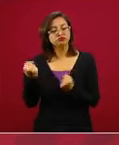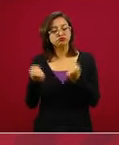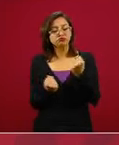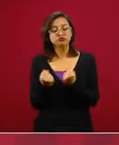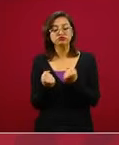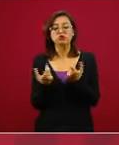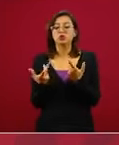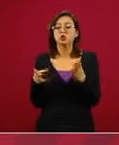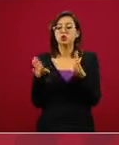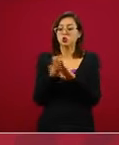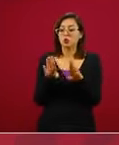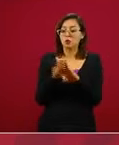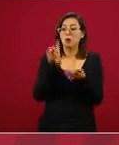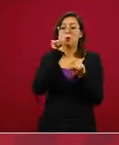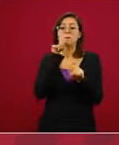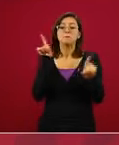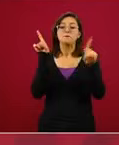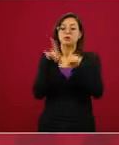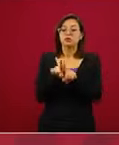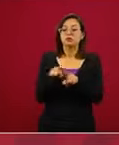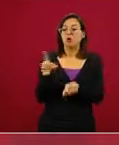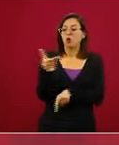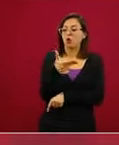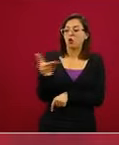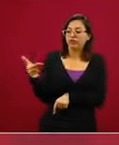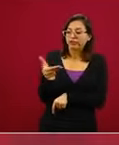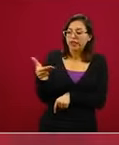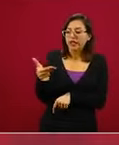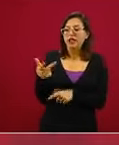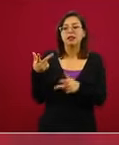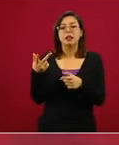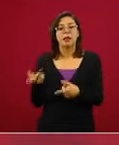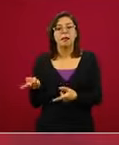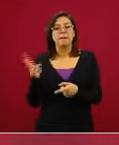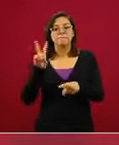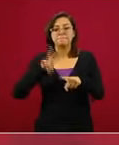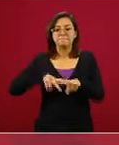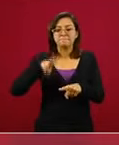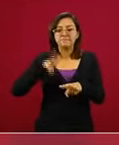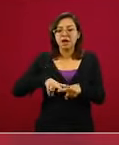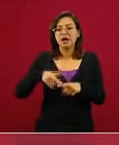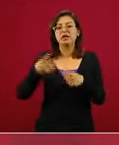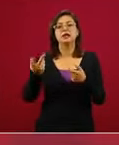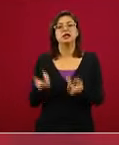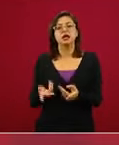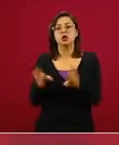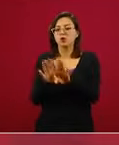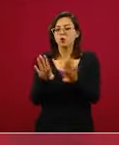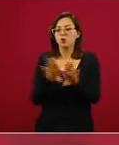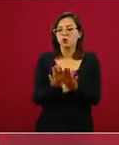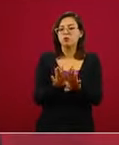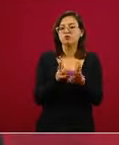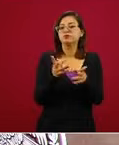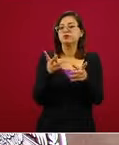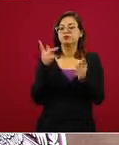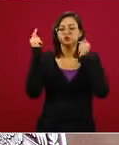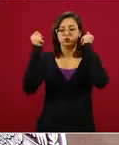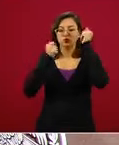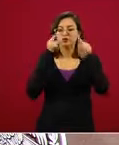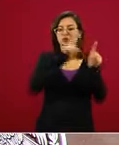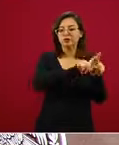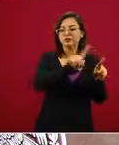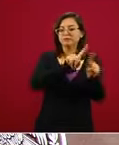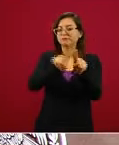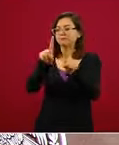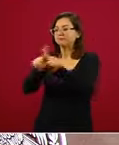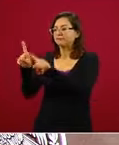funcionarán los hoteles en que funcionarán los parques temáticos en que funcionarán los diferentes tours todo eso